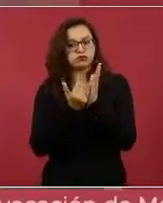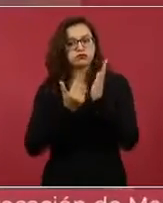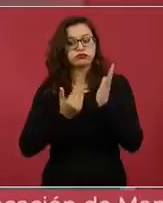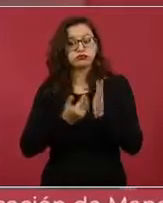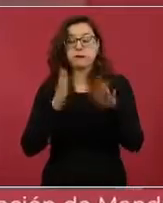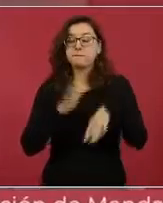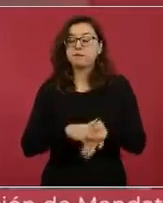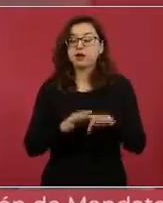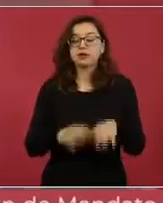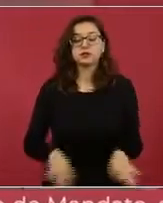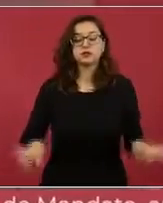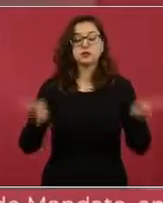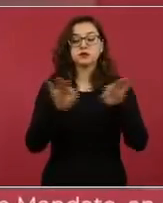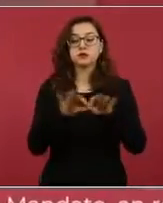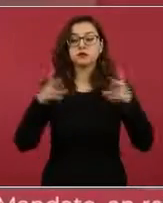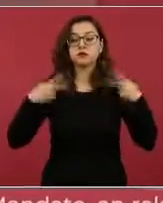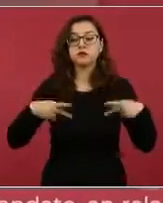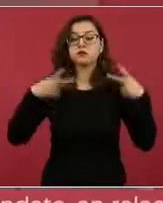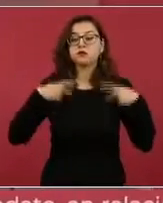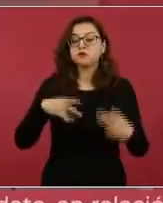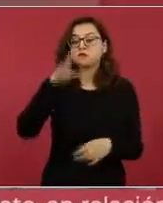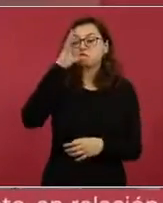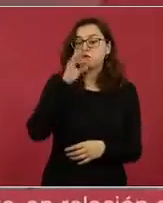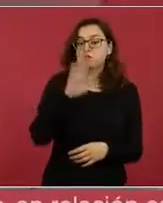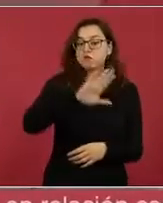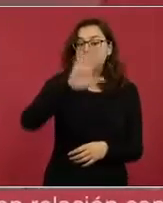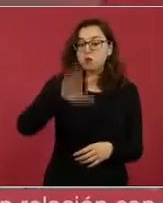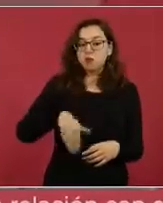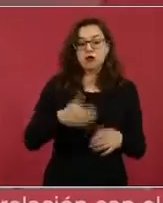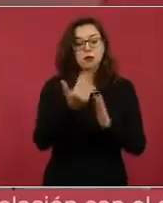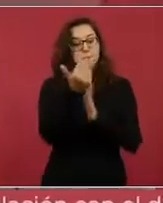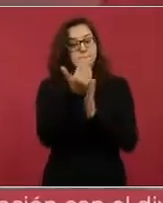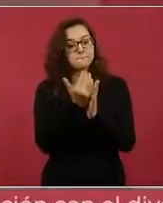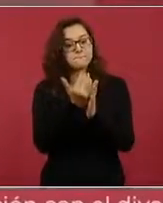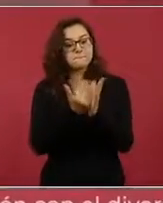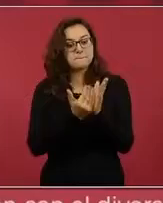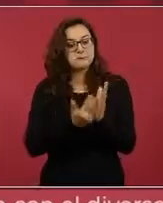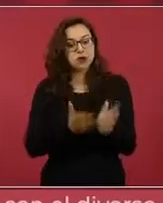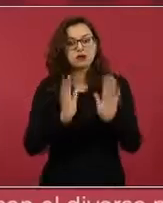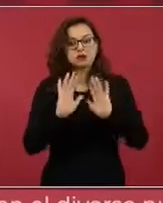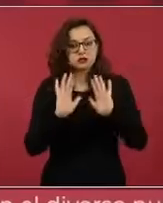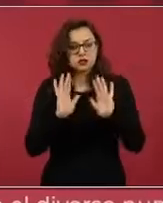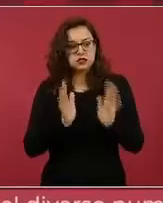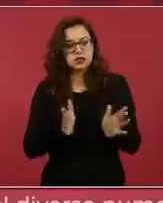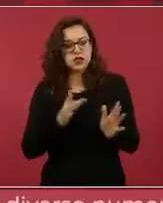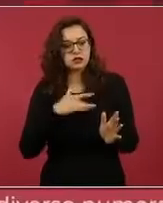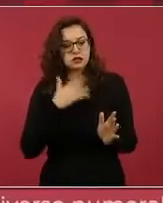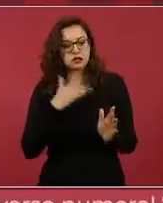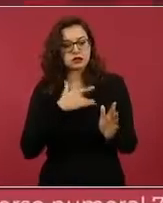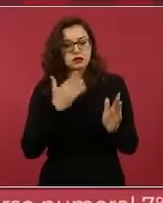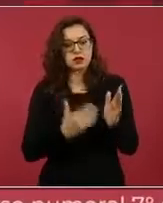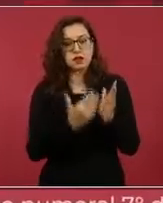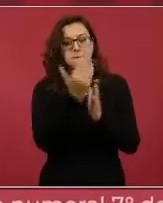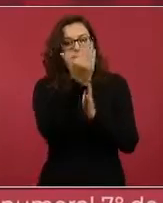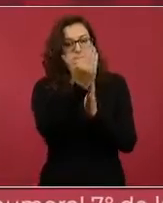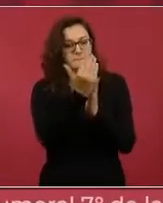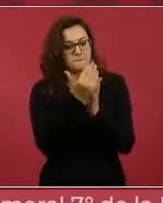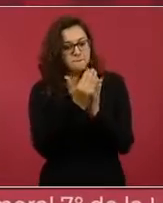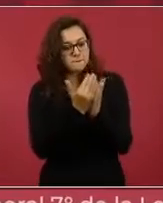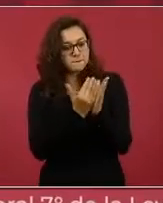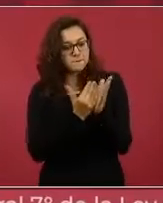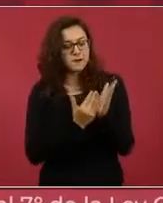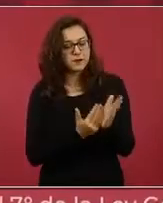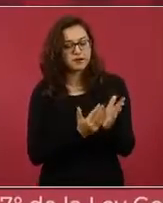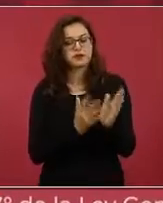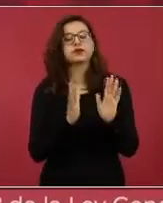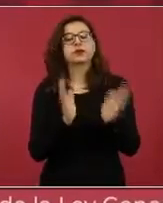Sentimos que vamos de salida. Ahora el mismo equipo que